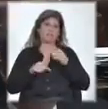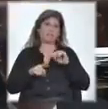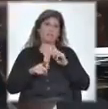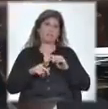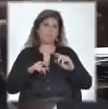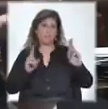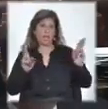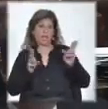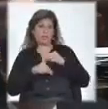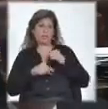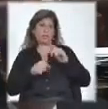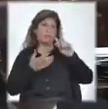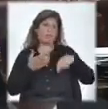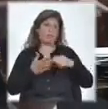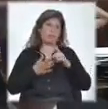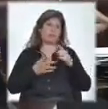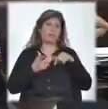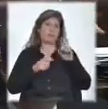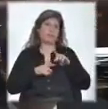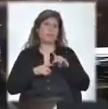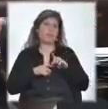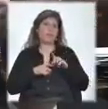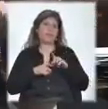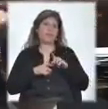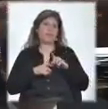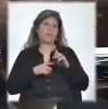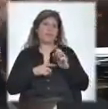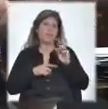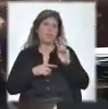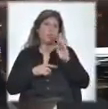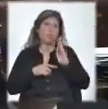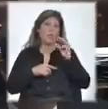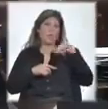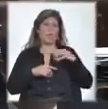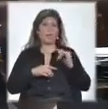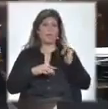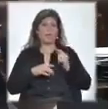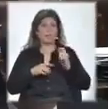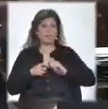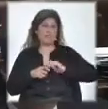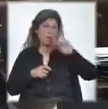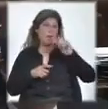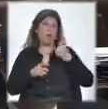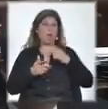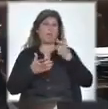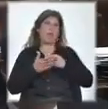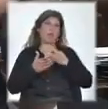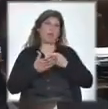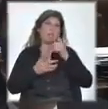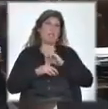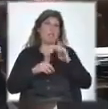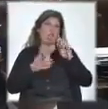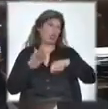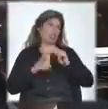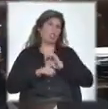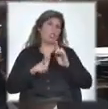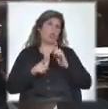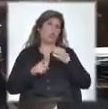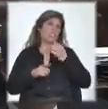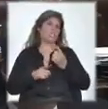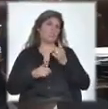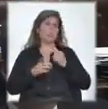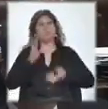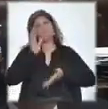la anulación de los efectos civiles. Y ahí se anula el canon del contrato. Y UPM dijo, si me aumentan el canon del contrato, no me sirve. Y bueno, que se vayan.